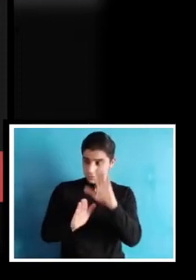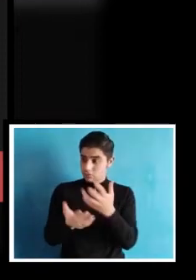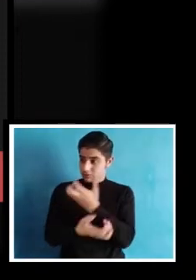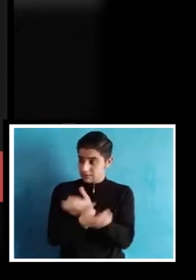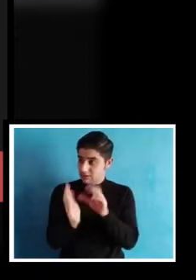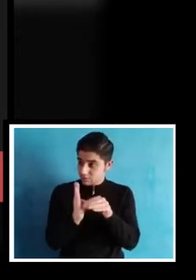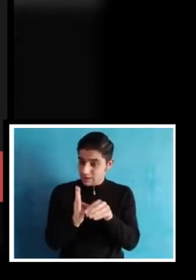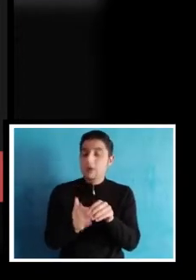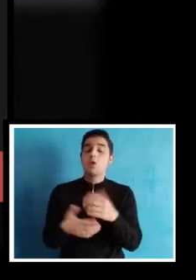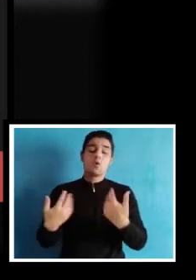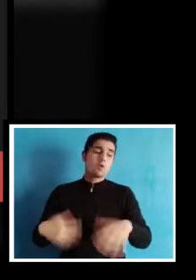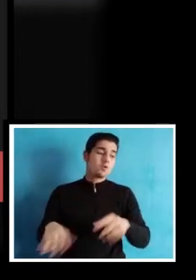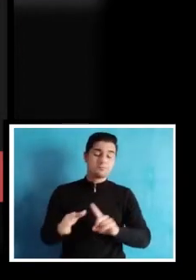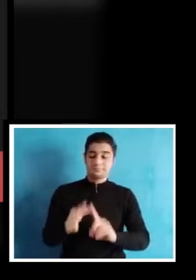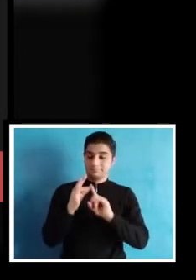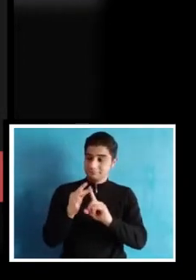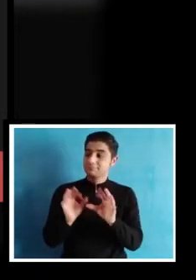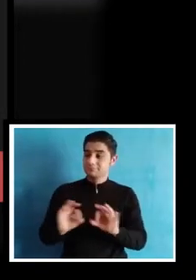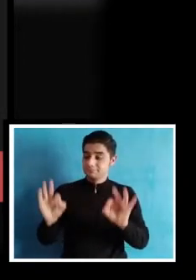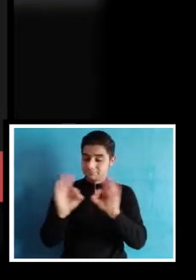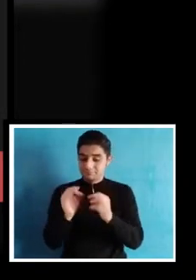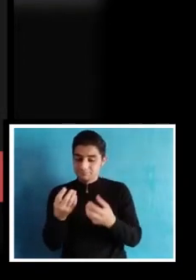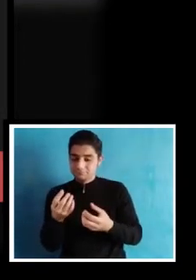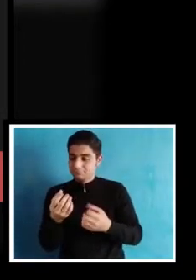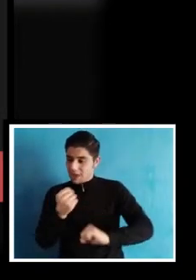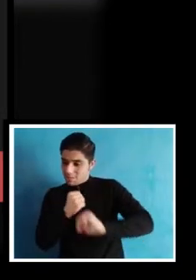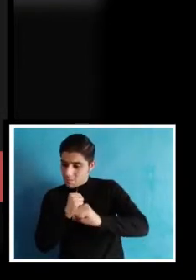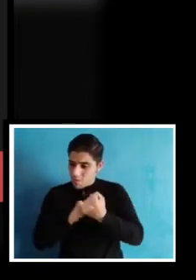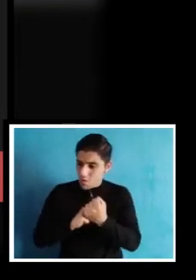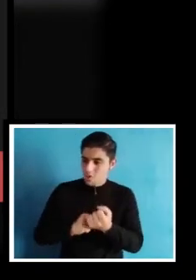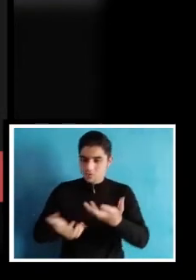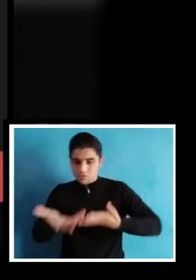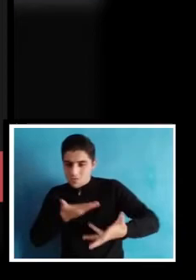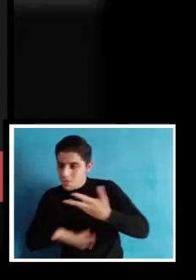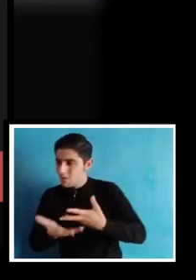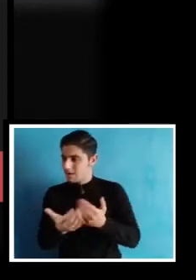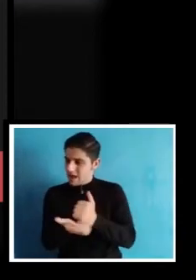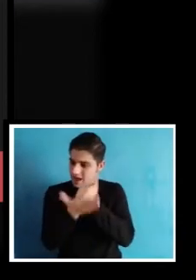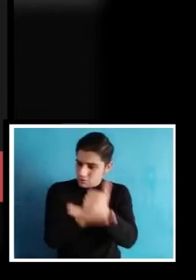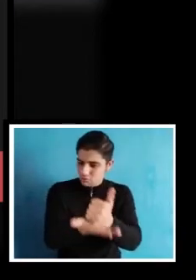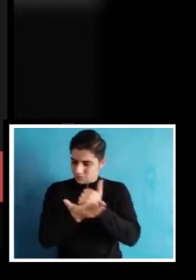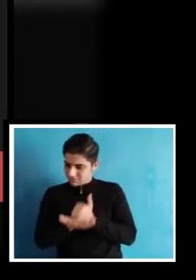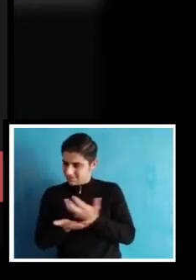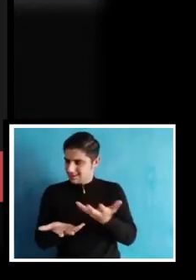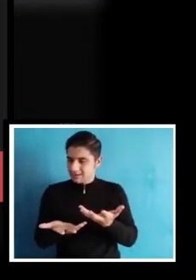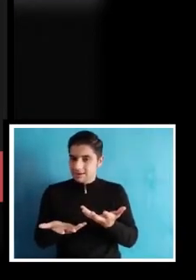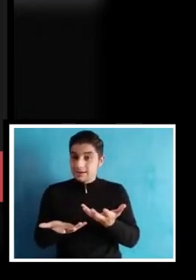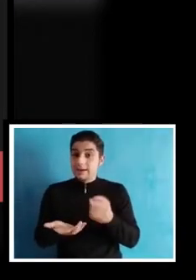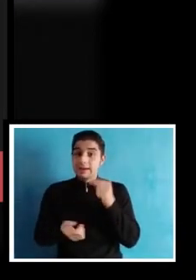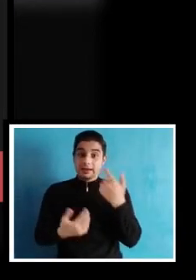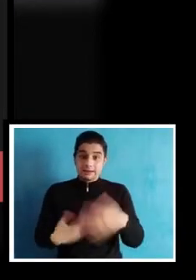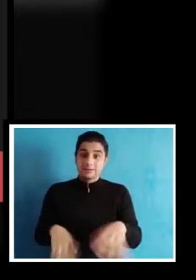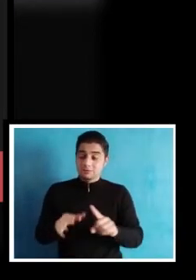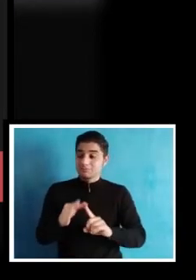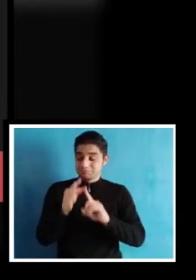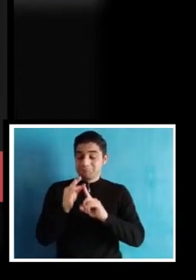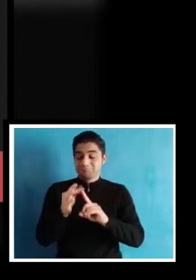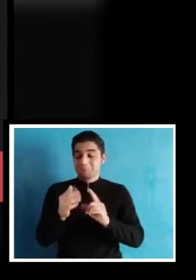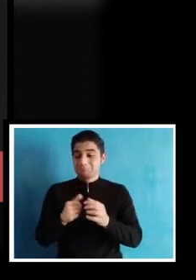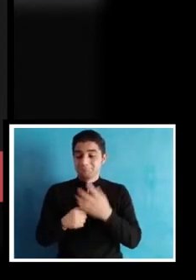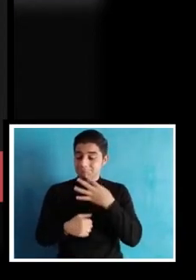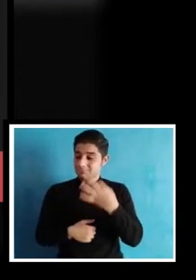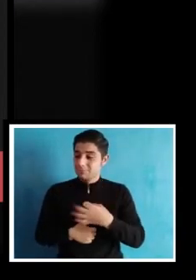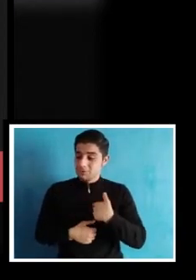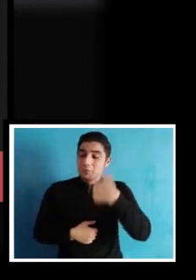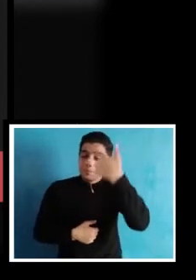área de ciencias sociales, la ayuda, la colaboración que hemos tenido unos